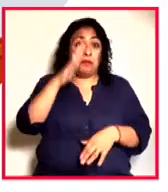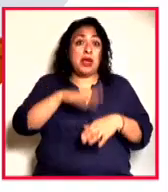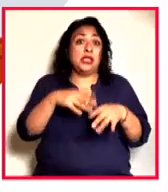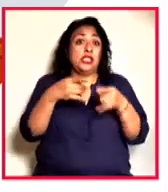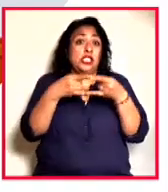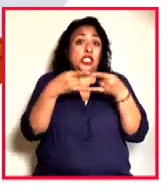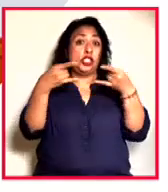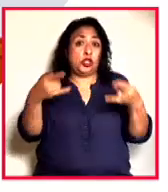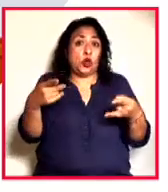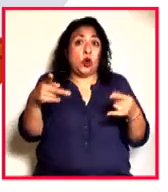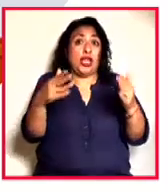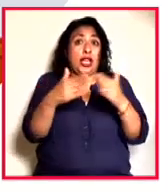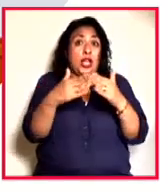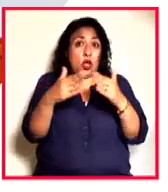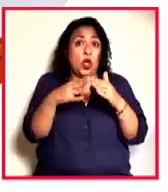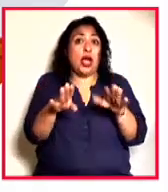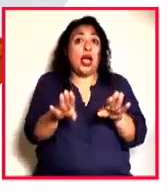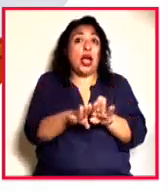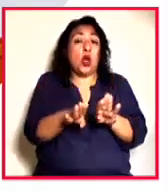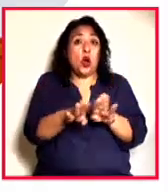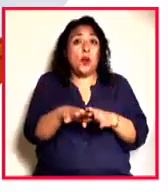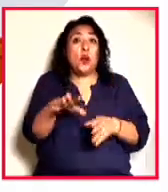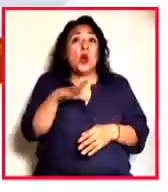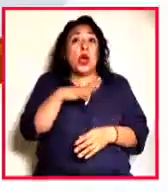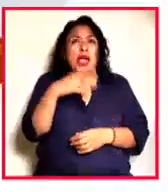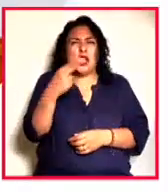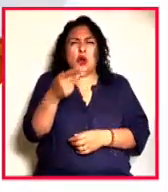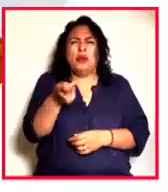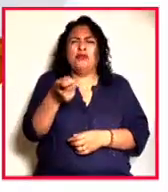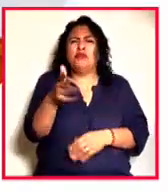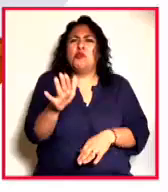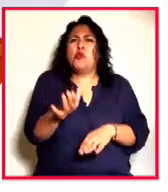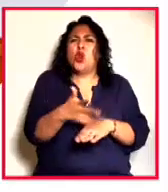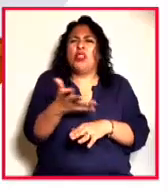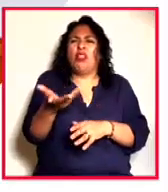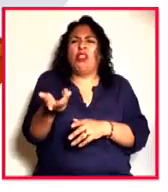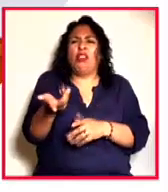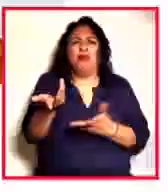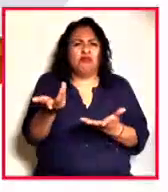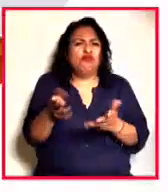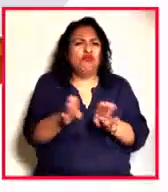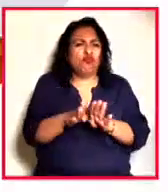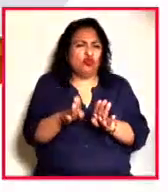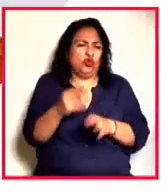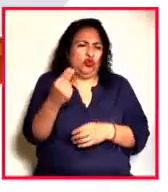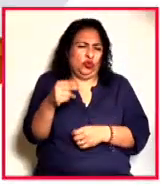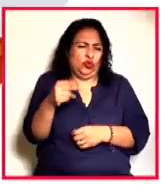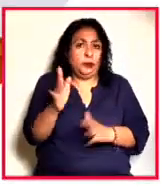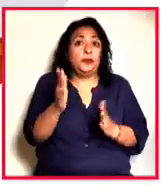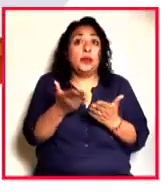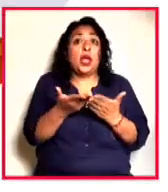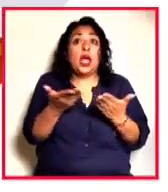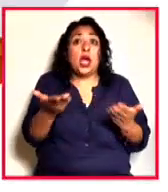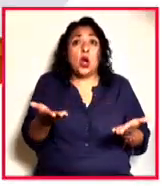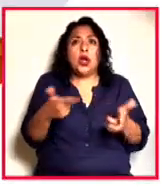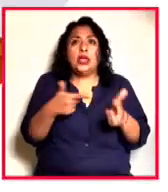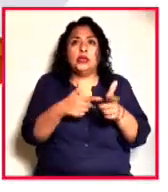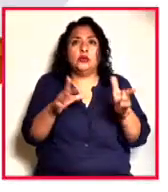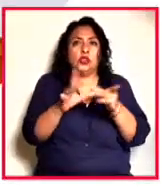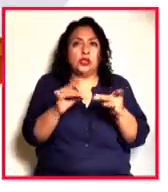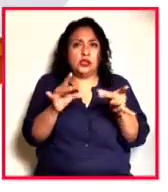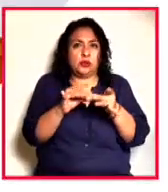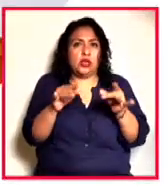de esta casa, cómo es que tiene este nombre, por qué, cómo se adquieren. Pero bueno, por lo pronto vamos a seguir platicando